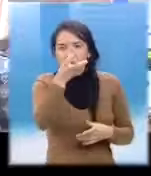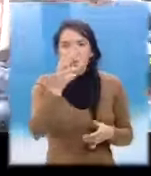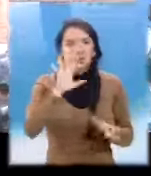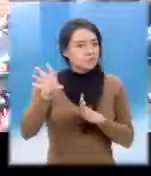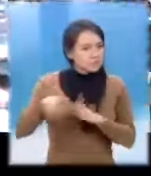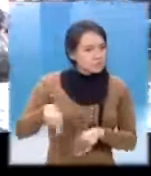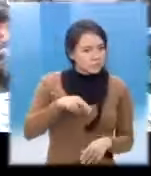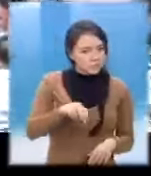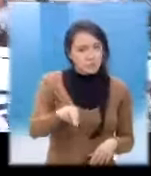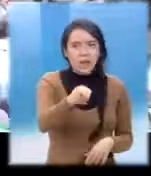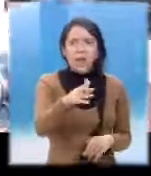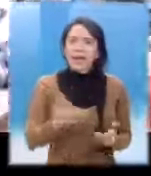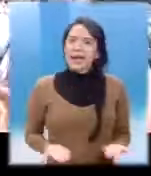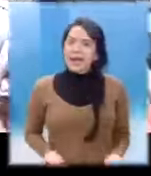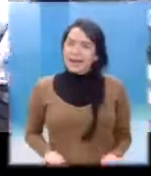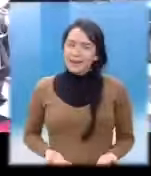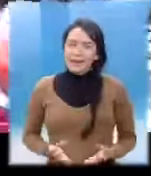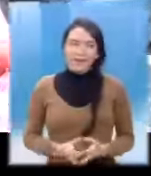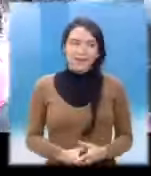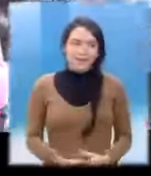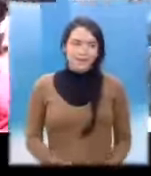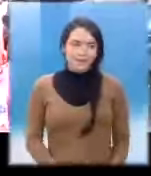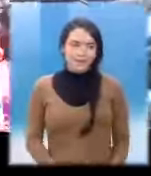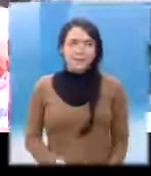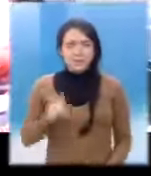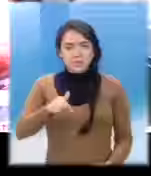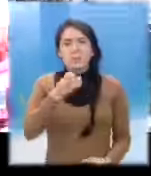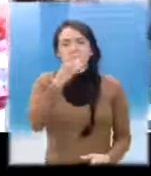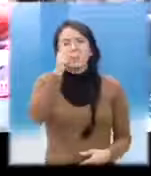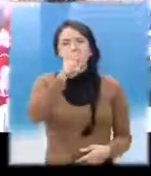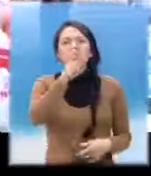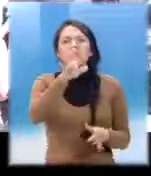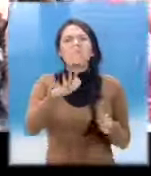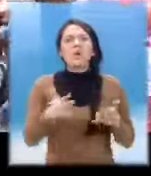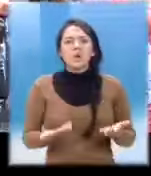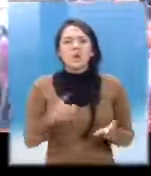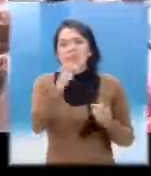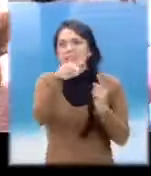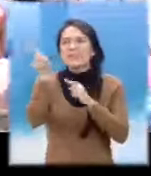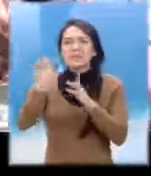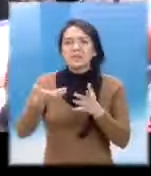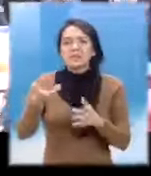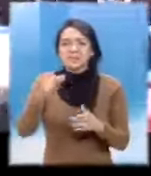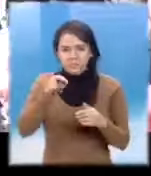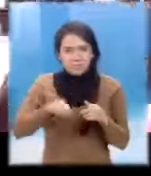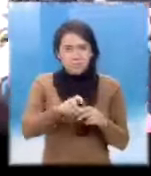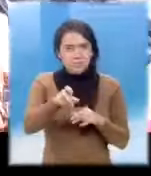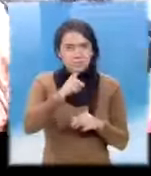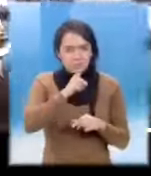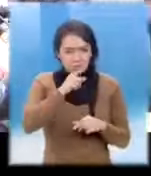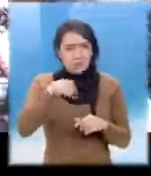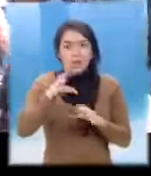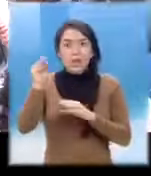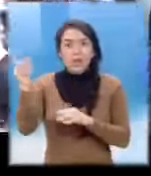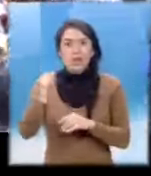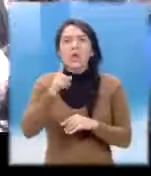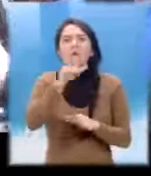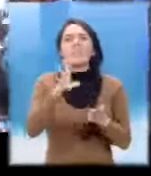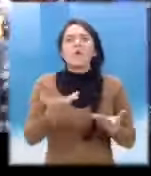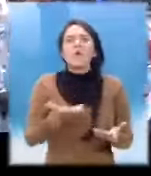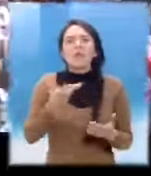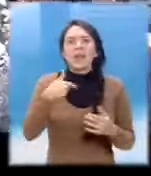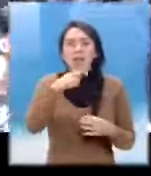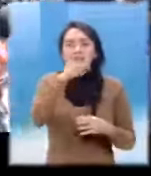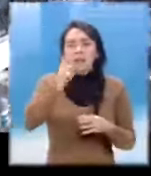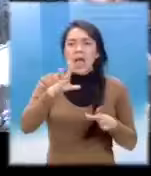le Respecto a su visita a la fiscalía Director, si gustaría Vino a ratificar la denuncia Vino a